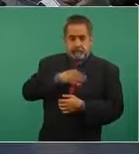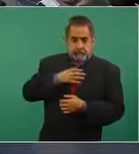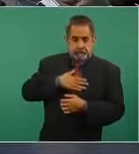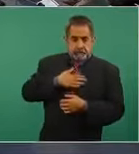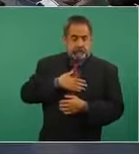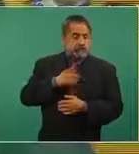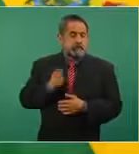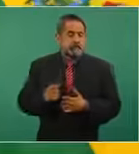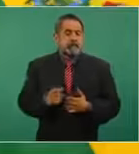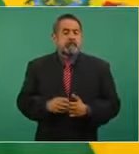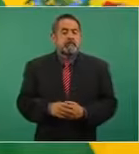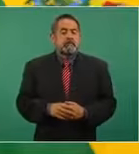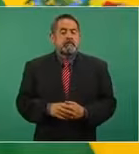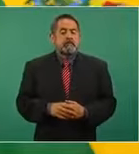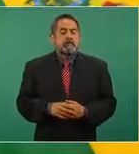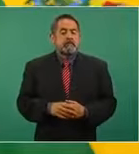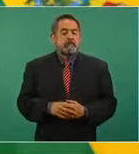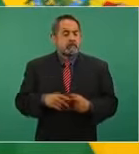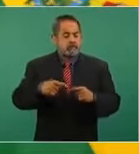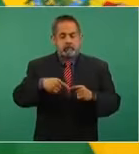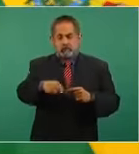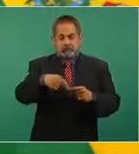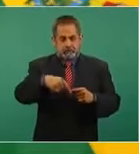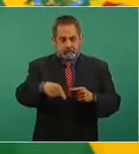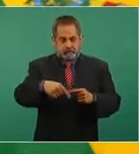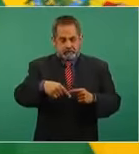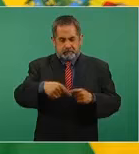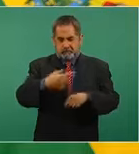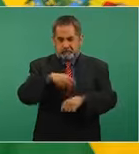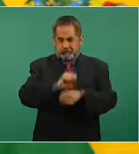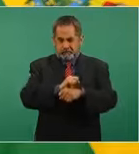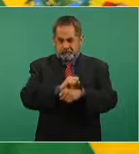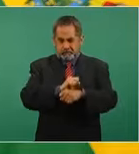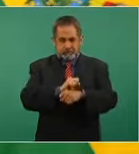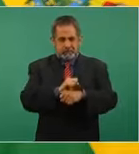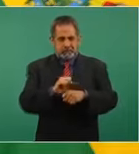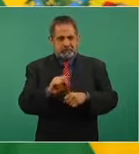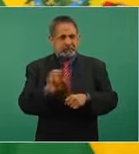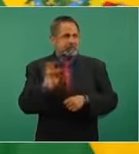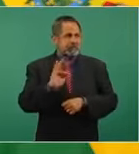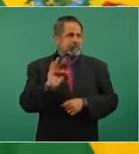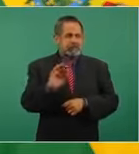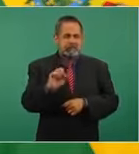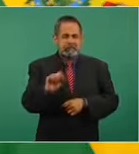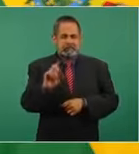que a finales de esta semana, el domingo